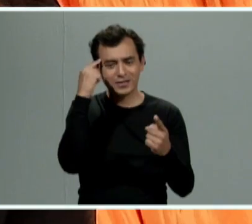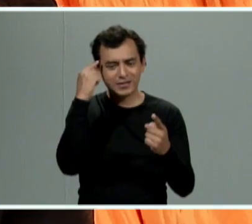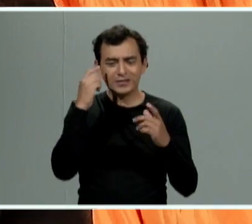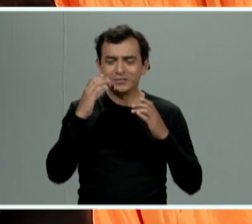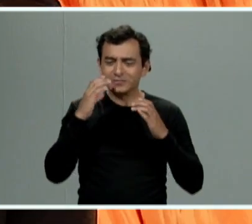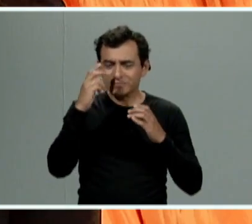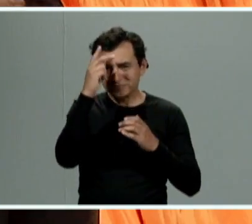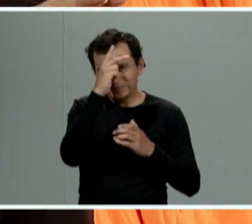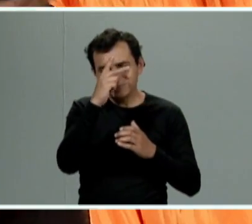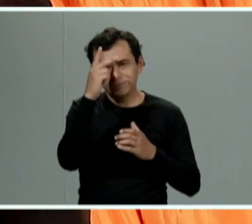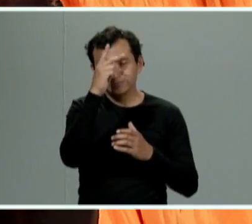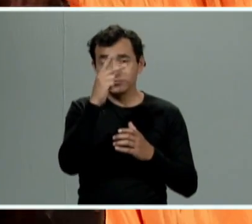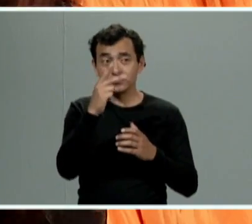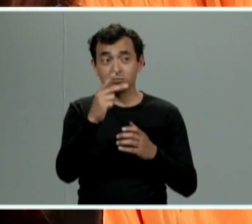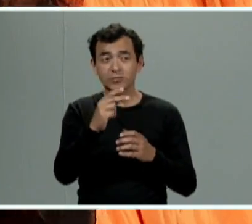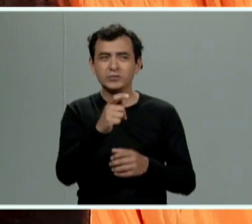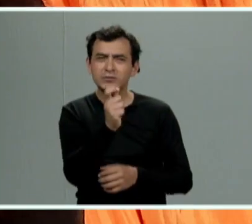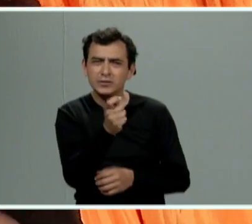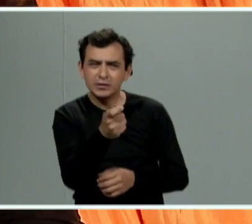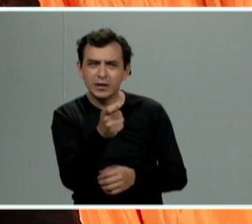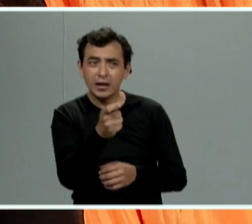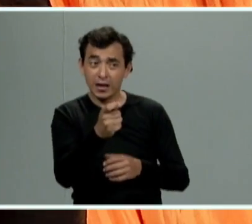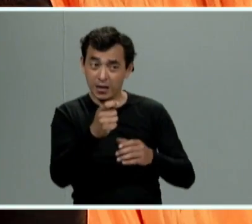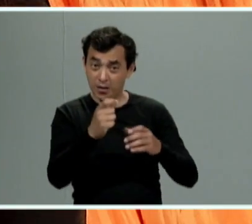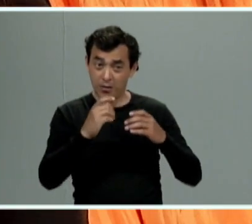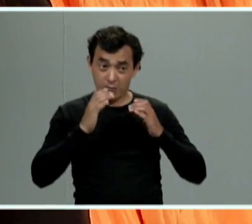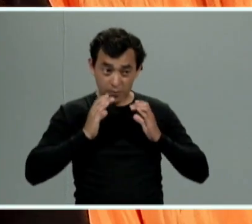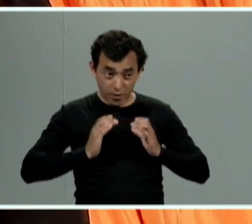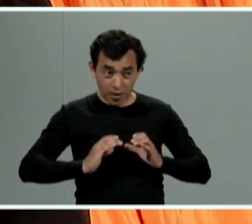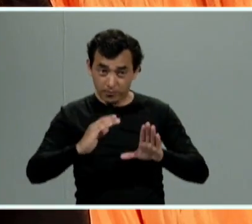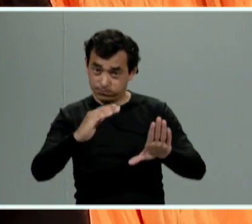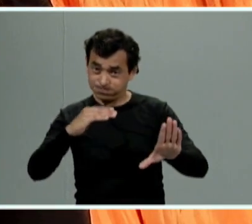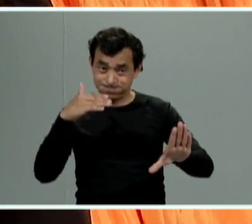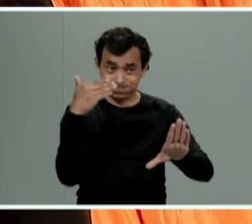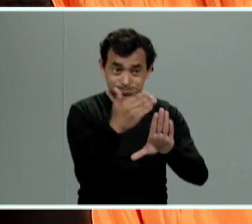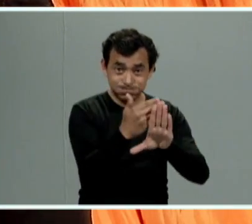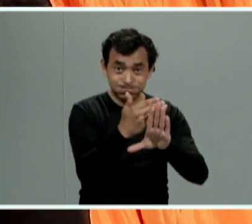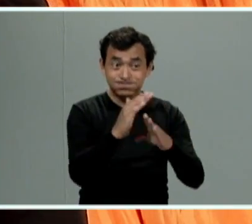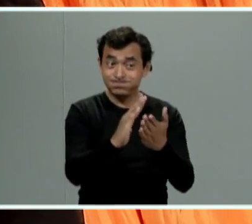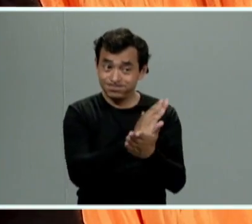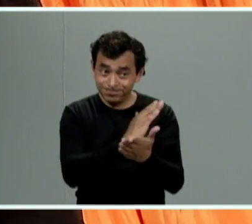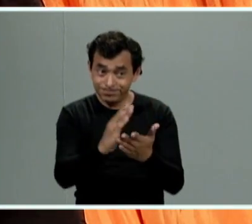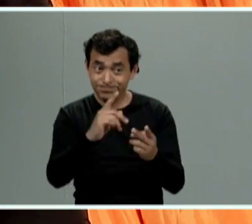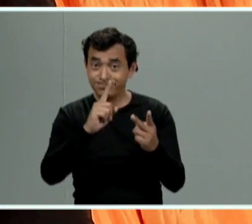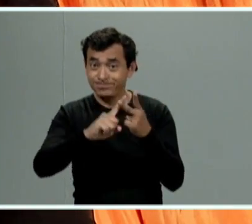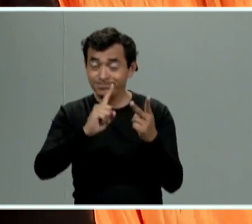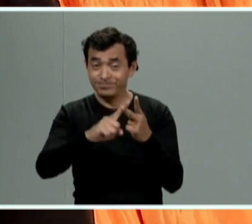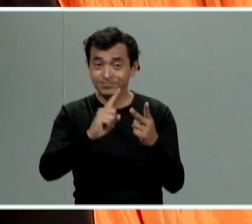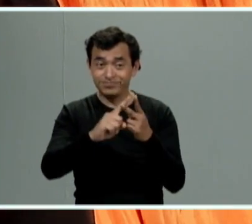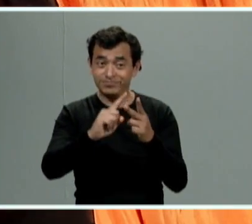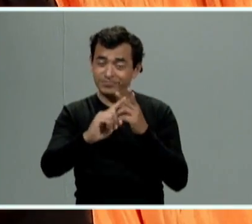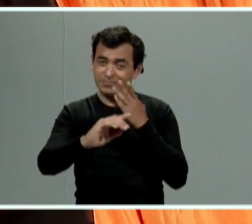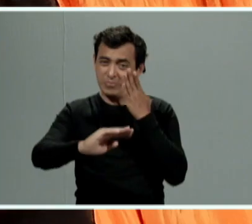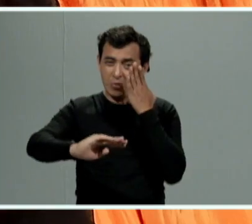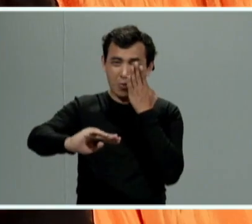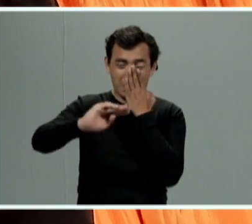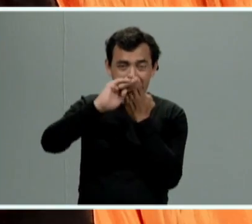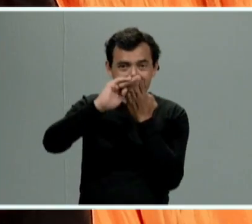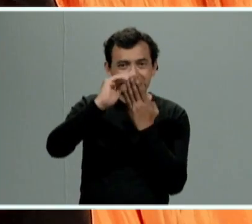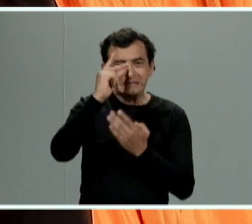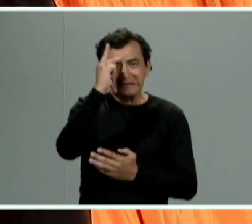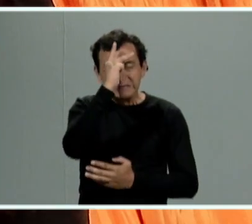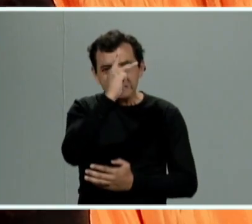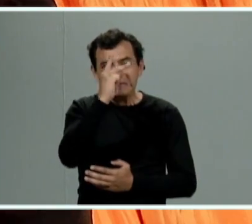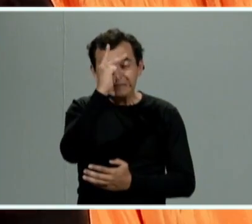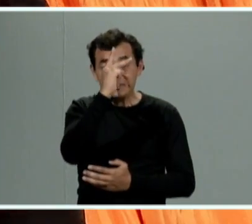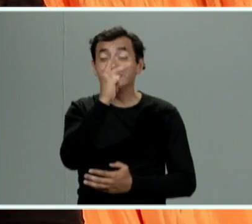física también tiene como esta rama de me está generando además una violencia psicológica la violencia emocional así es pero